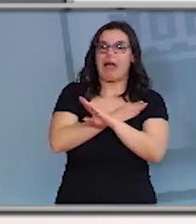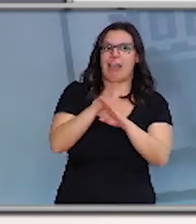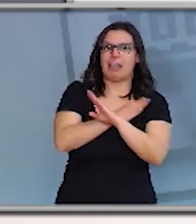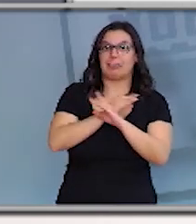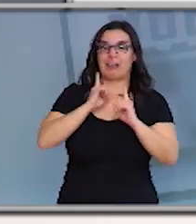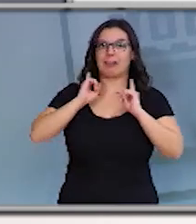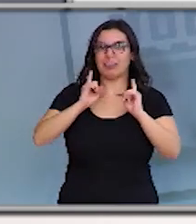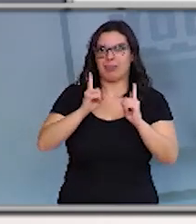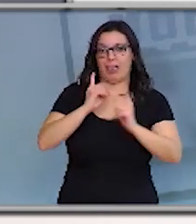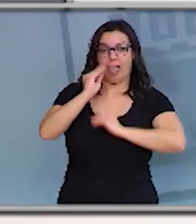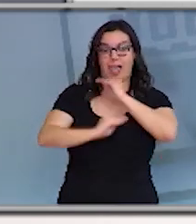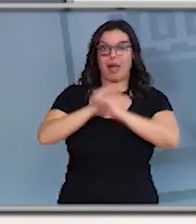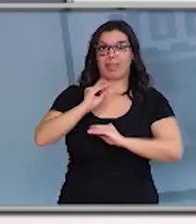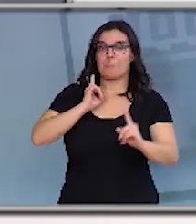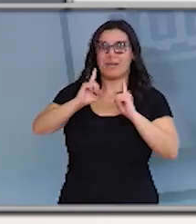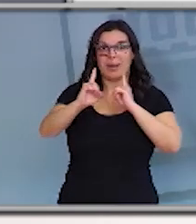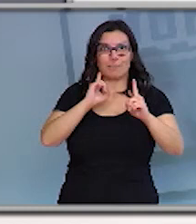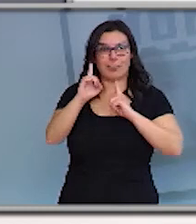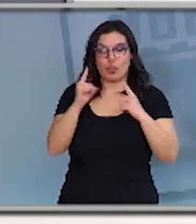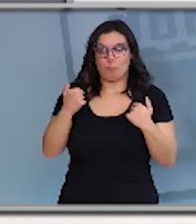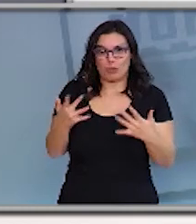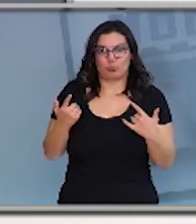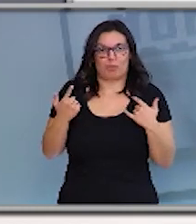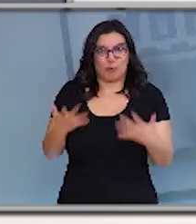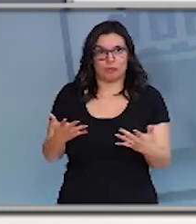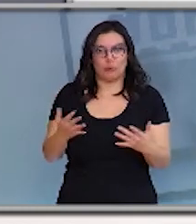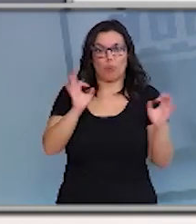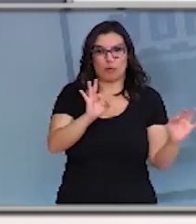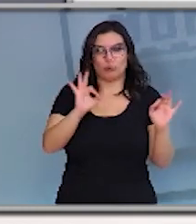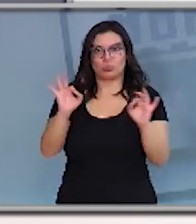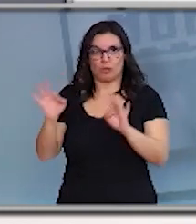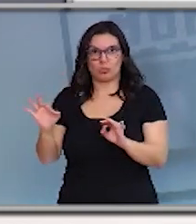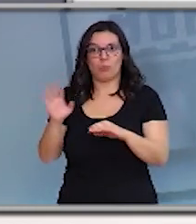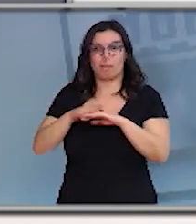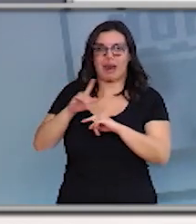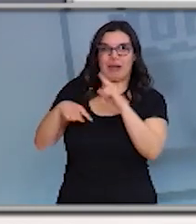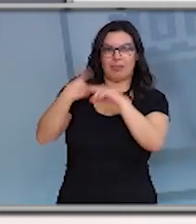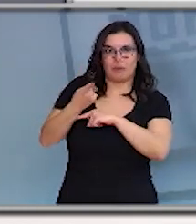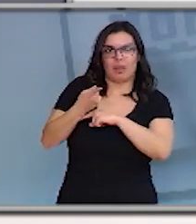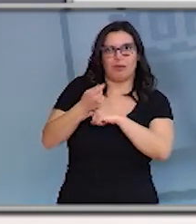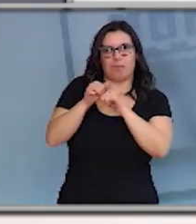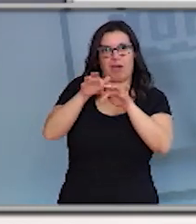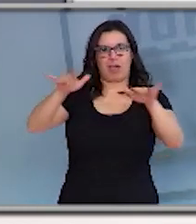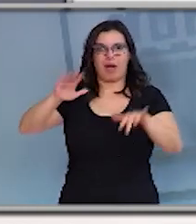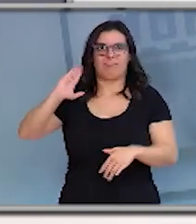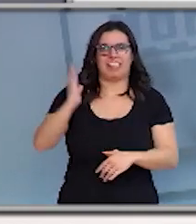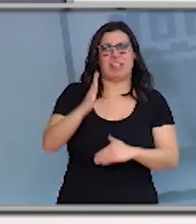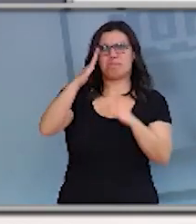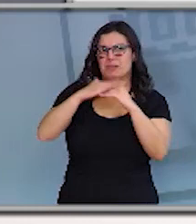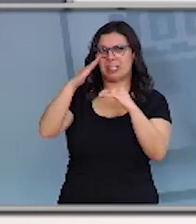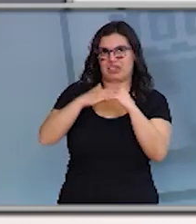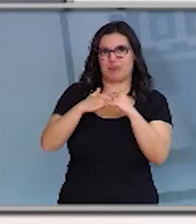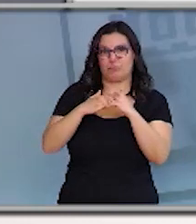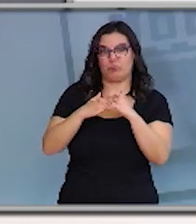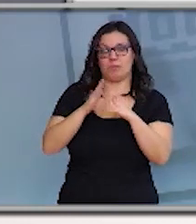antes hagamos as actuaciones preventivas pertinentes, menos impacto tendrá para a saúde das persoas, para a